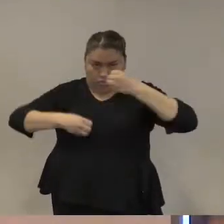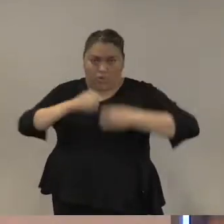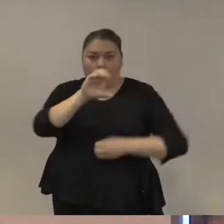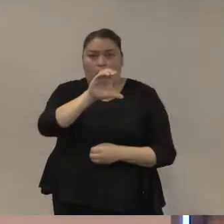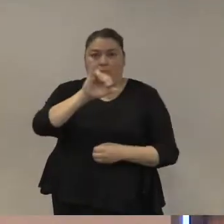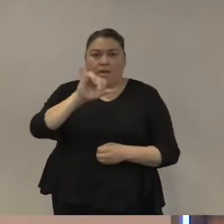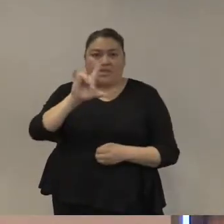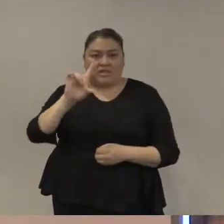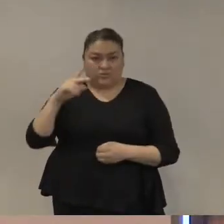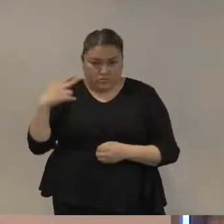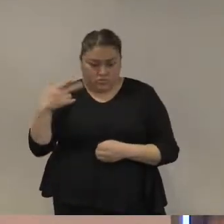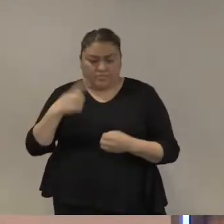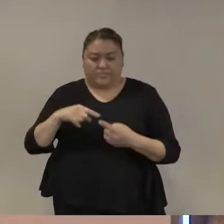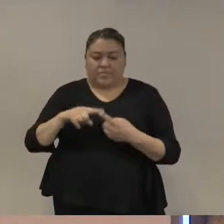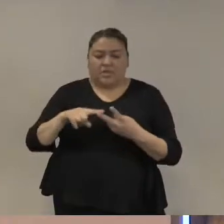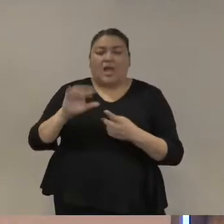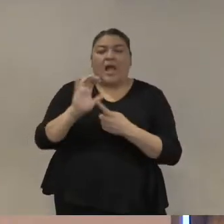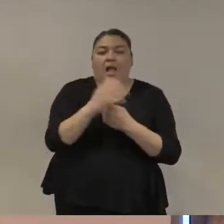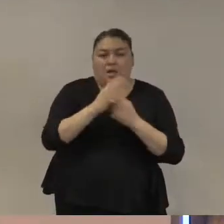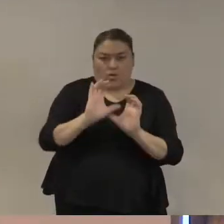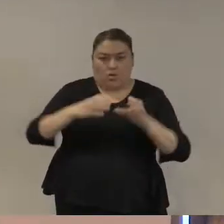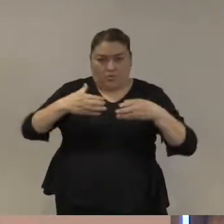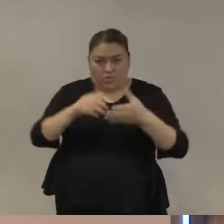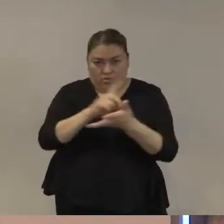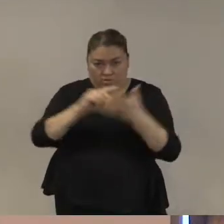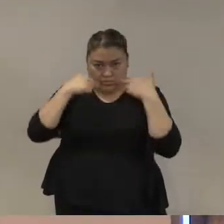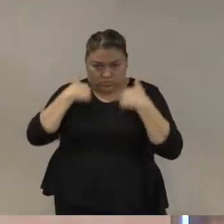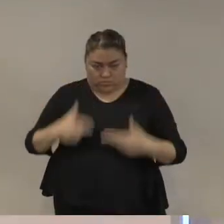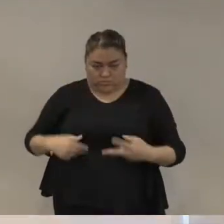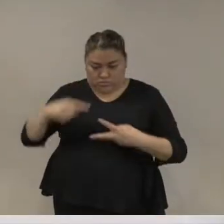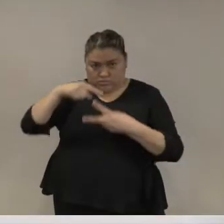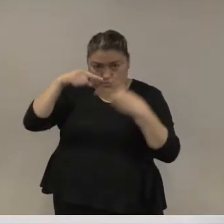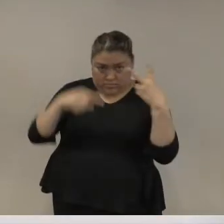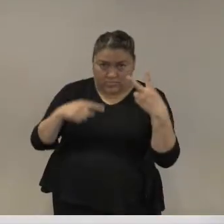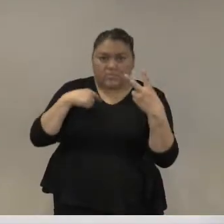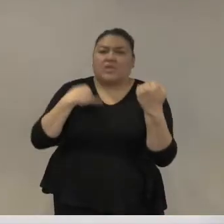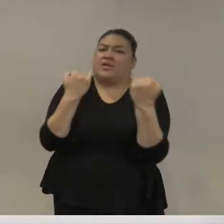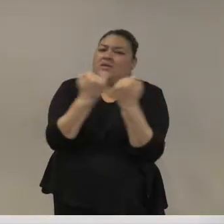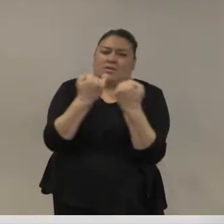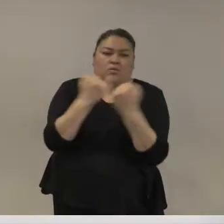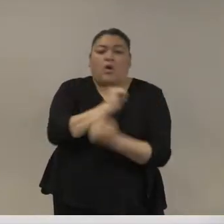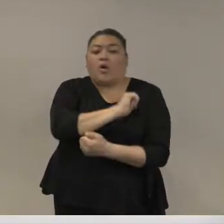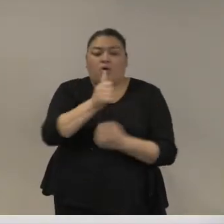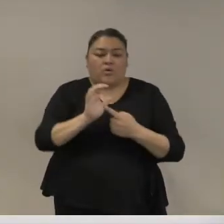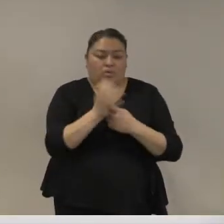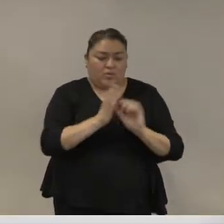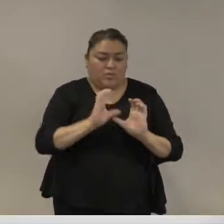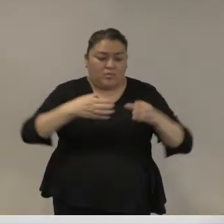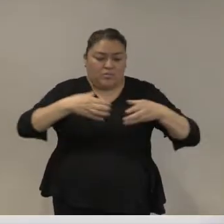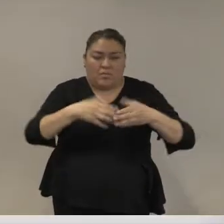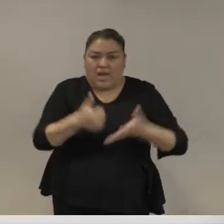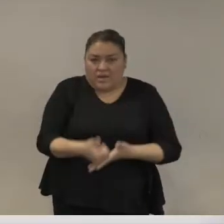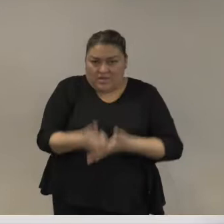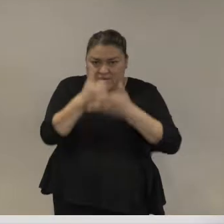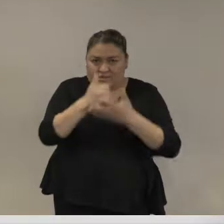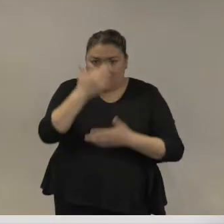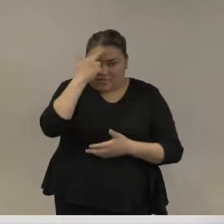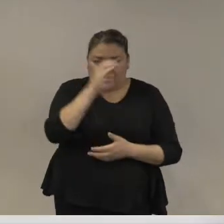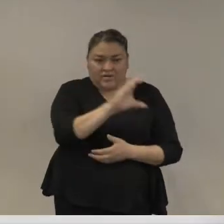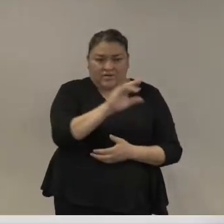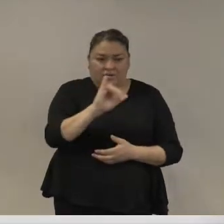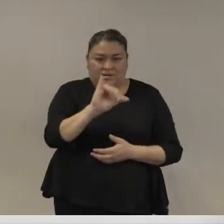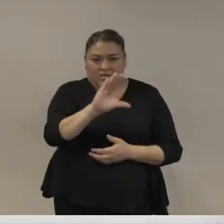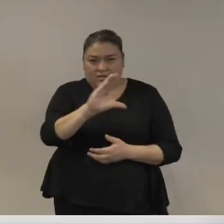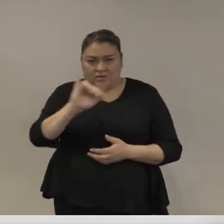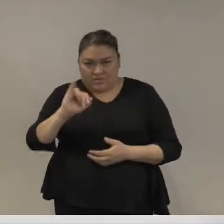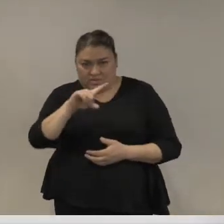interamericana de derechos humanos hay también cuerpos anticorrupción internacionales como la lamentada CICIG en Guatemala